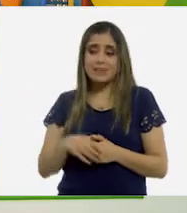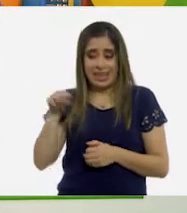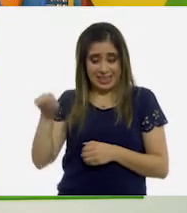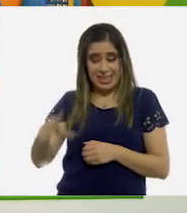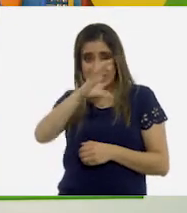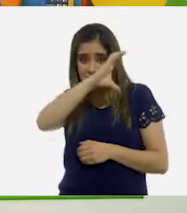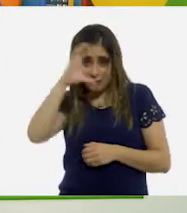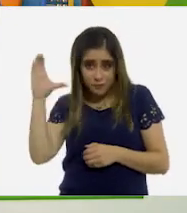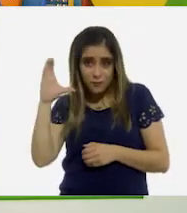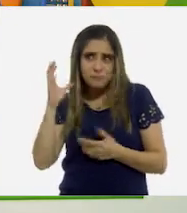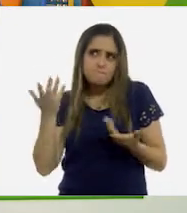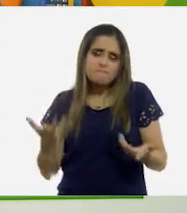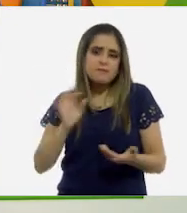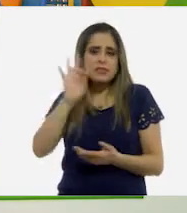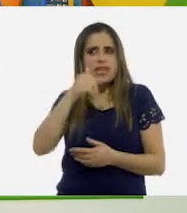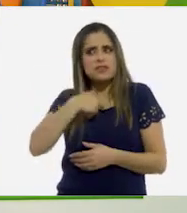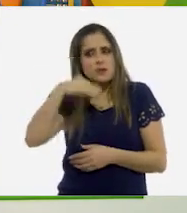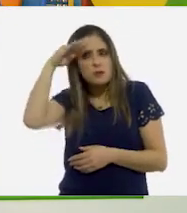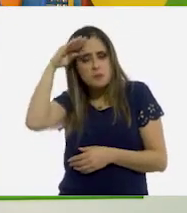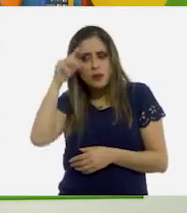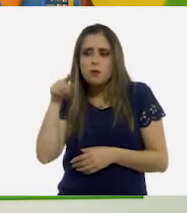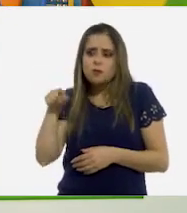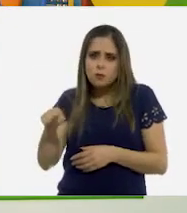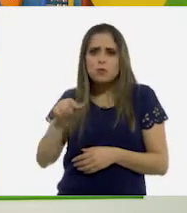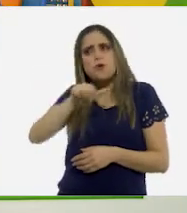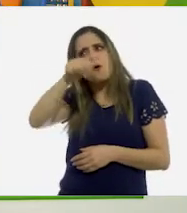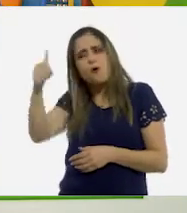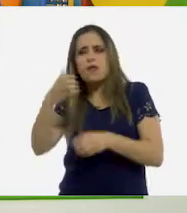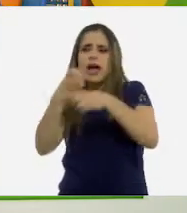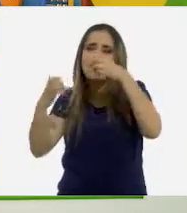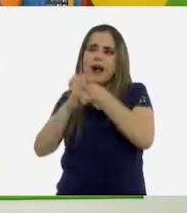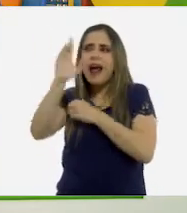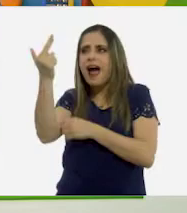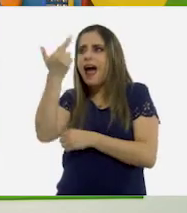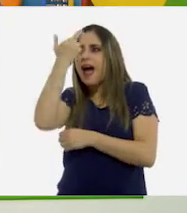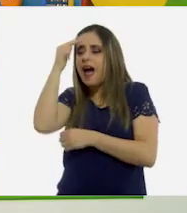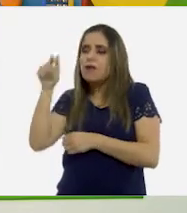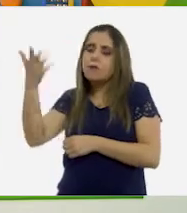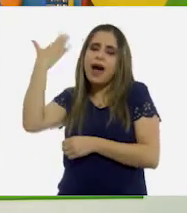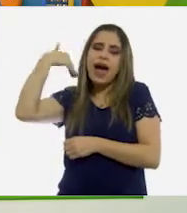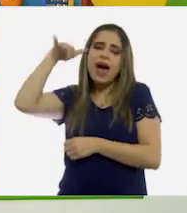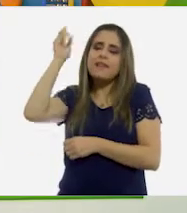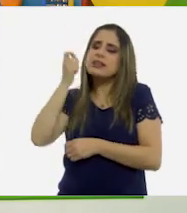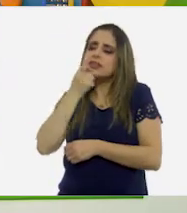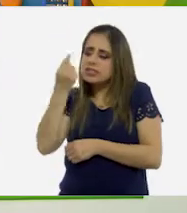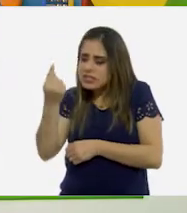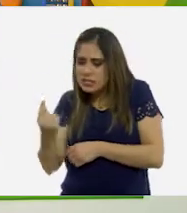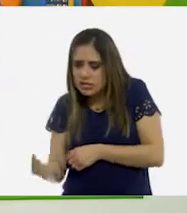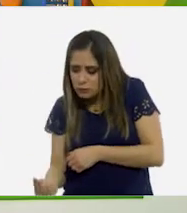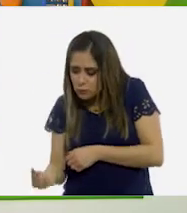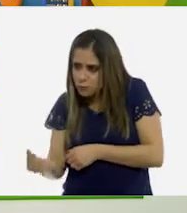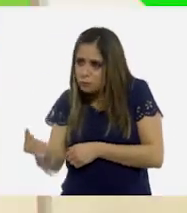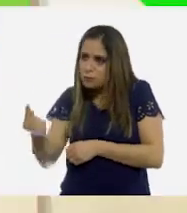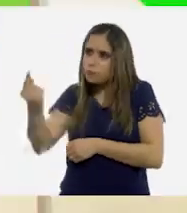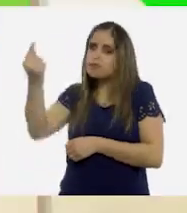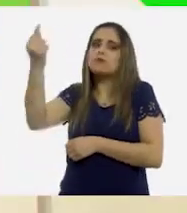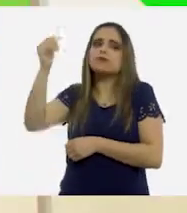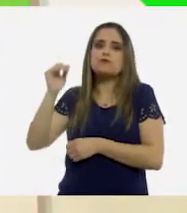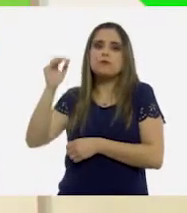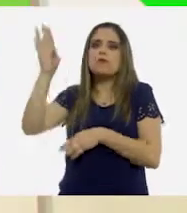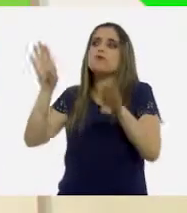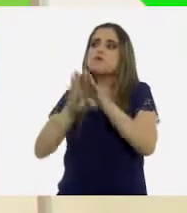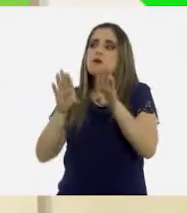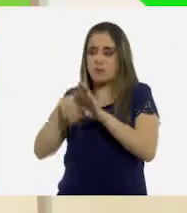fotografía, hay más detalles que te pueden ayudar a recordar cuando eras niña y cómo fuiste creciendo. De